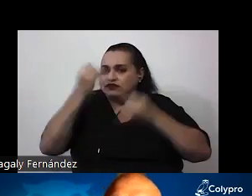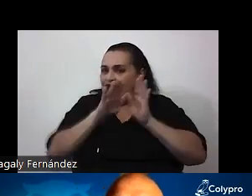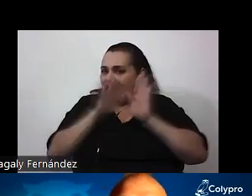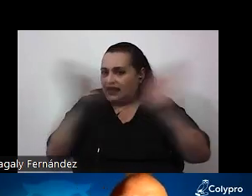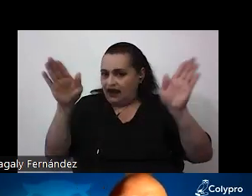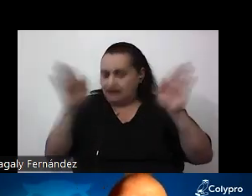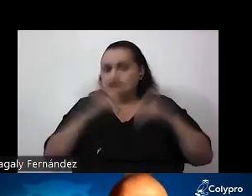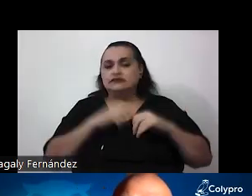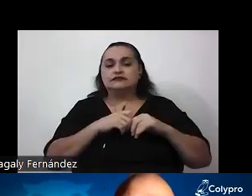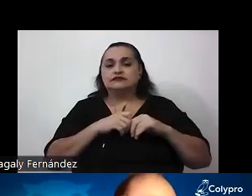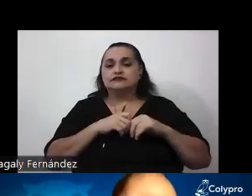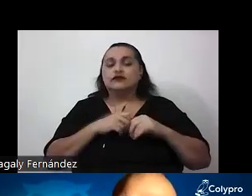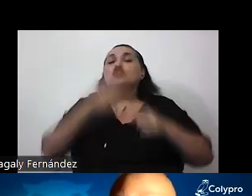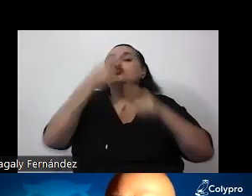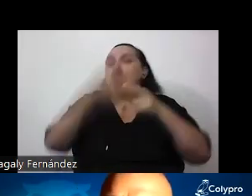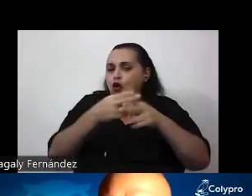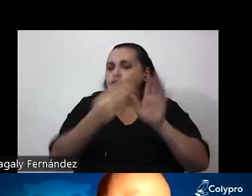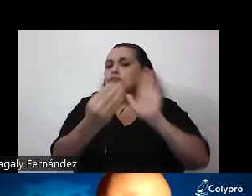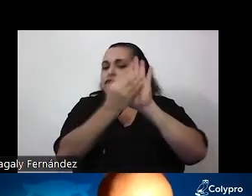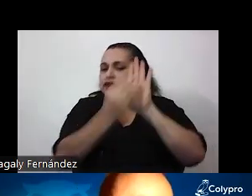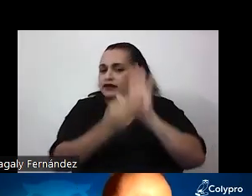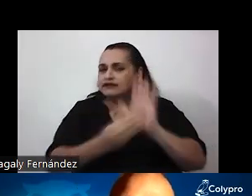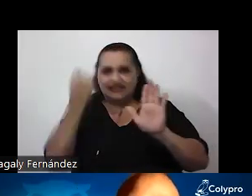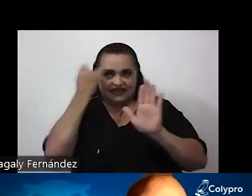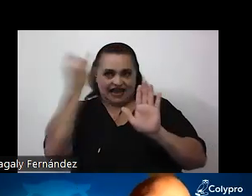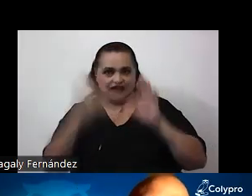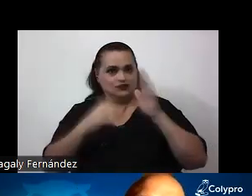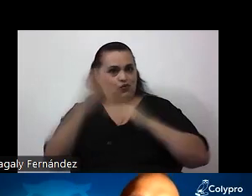ponerle nombre a las ideas que hemos construido